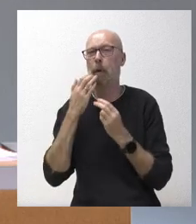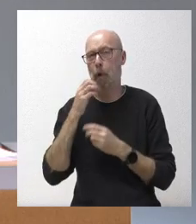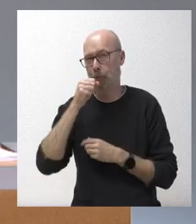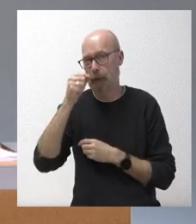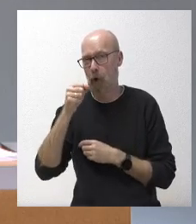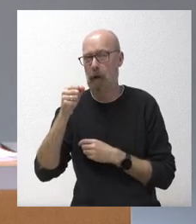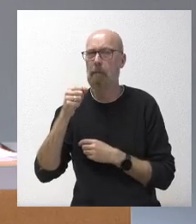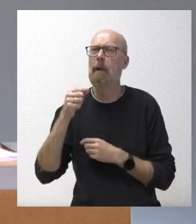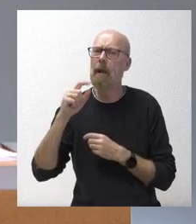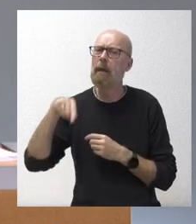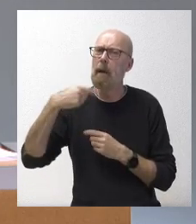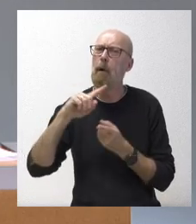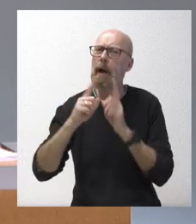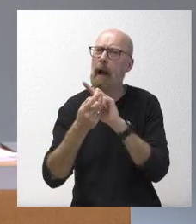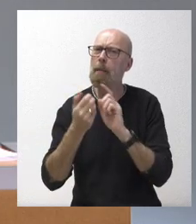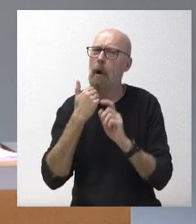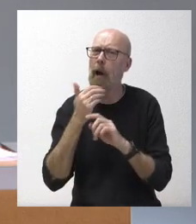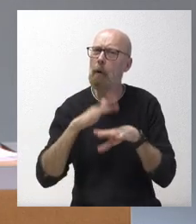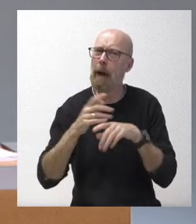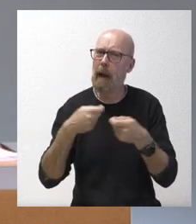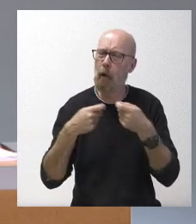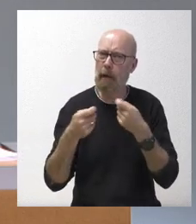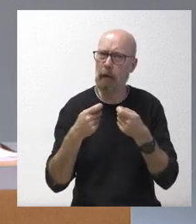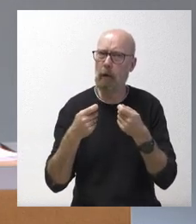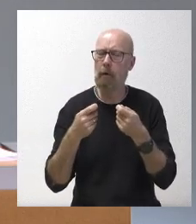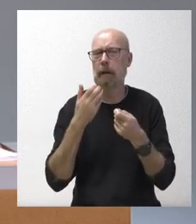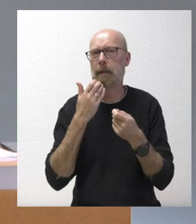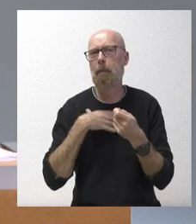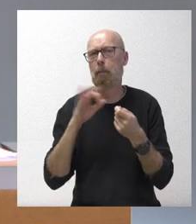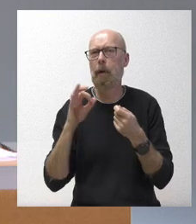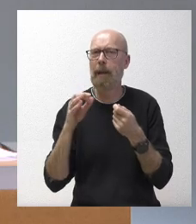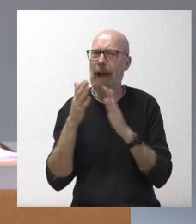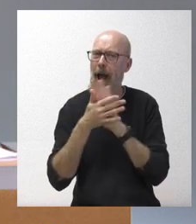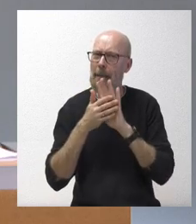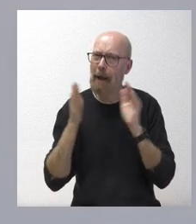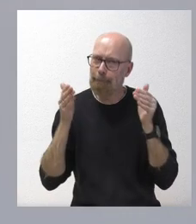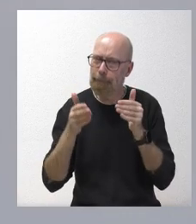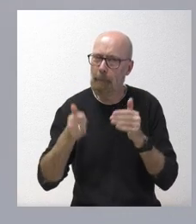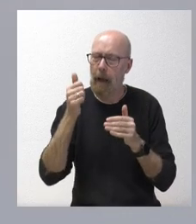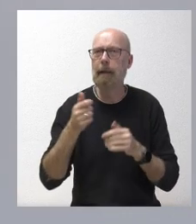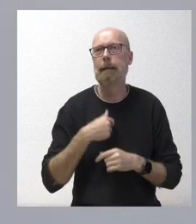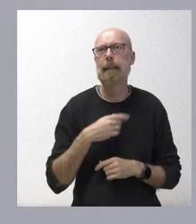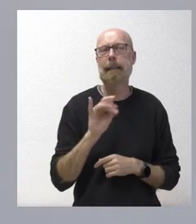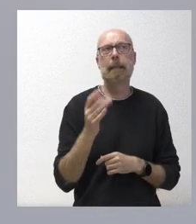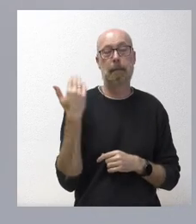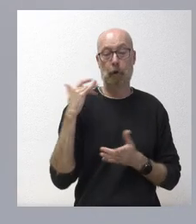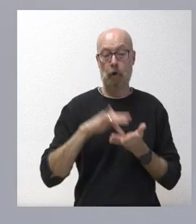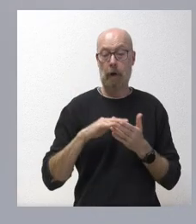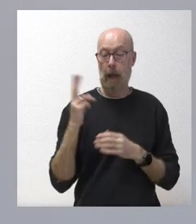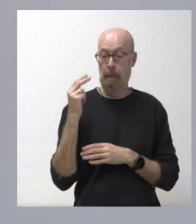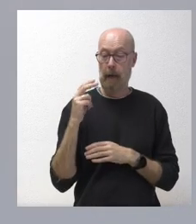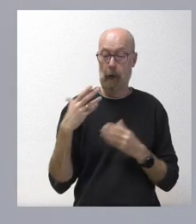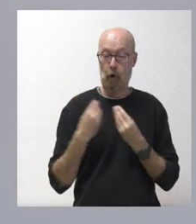en los términos de la negociación con ellos, si están hablando de cosas más puntuales. Sí, efectivamente. Yo me reuní el viernes con el Grupo